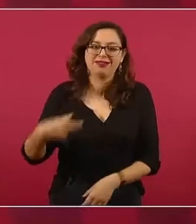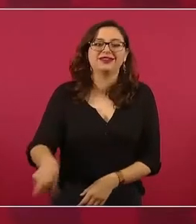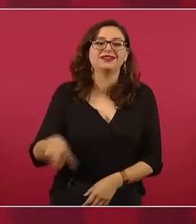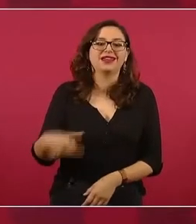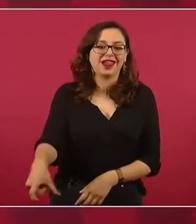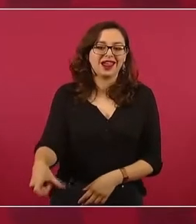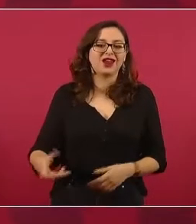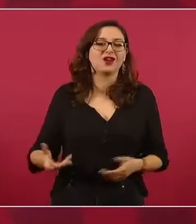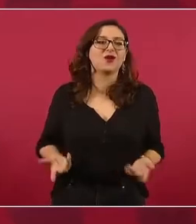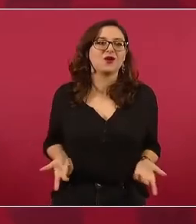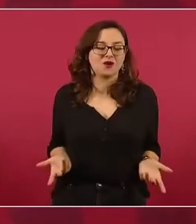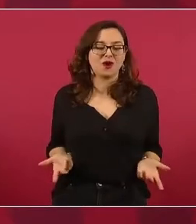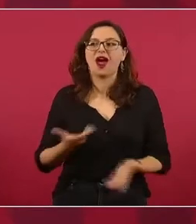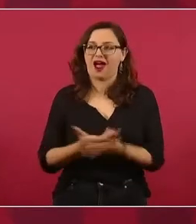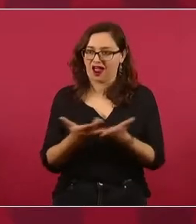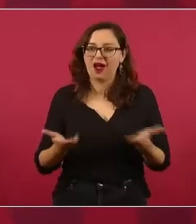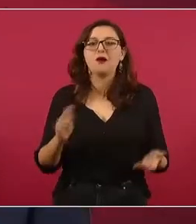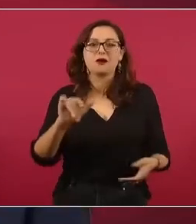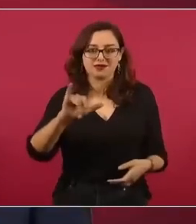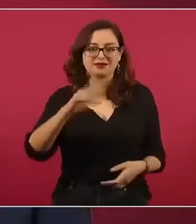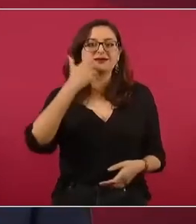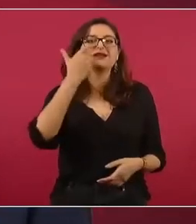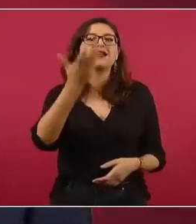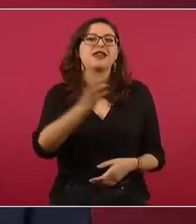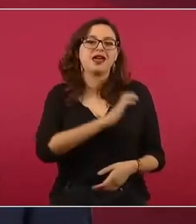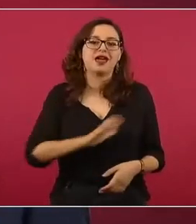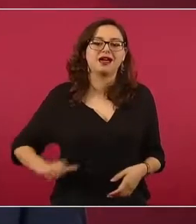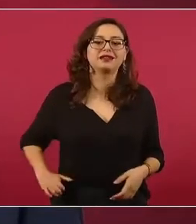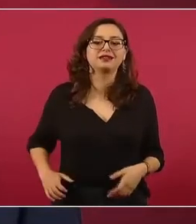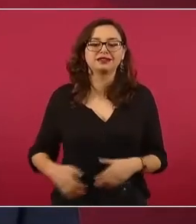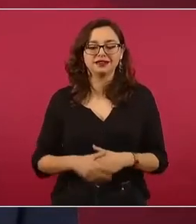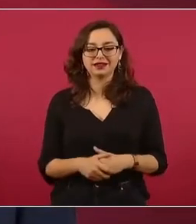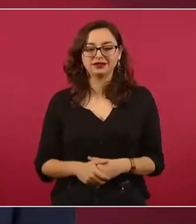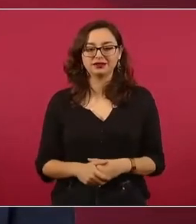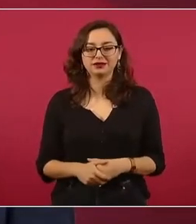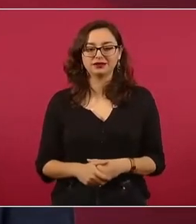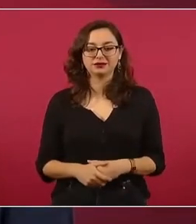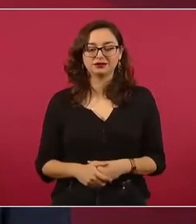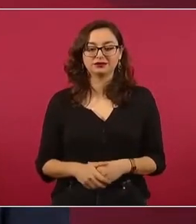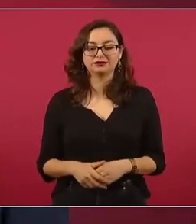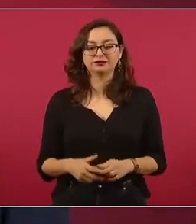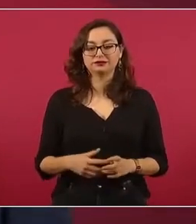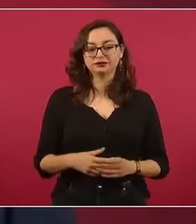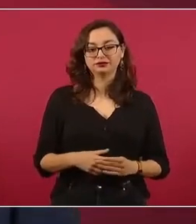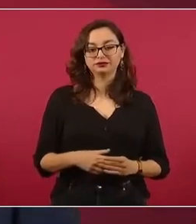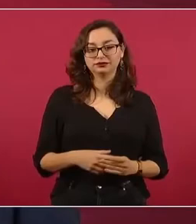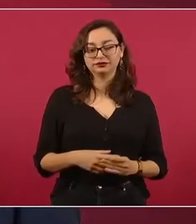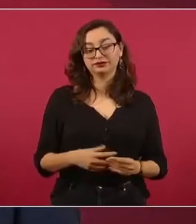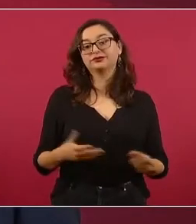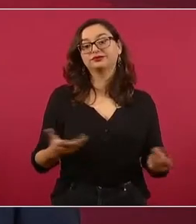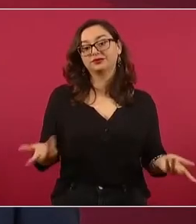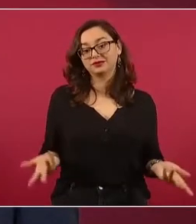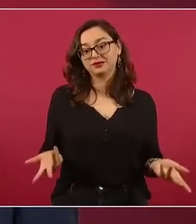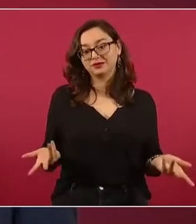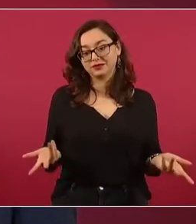Entonces, en aquel tiempo, pues no era tan fácil